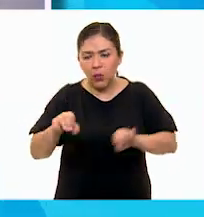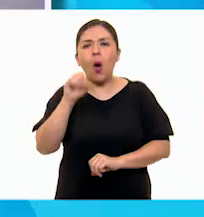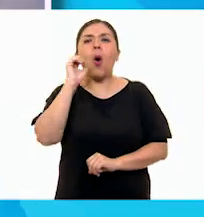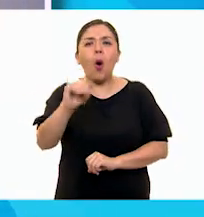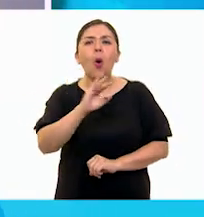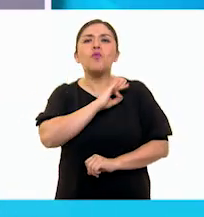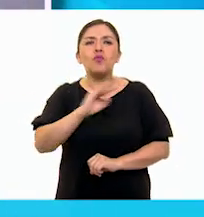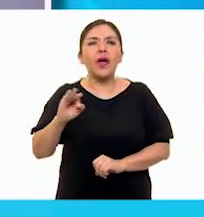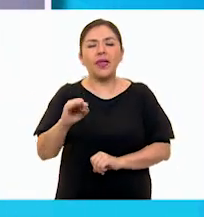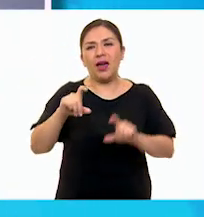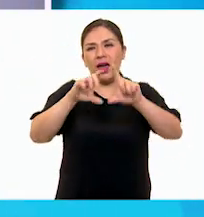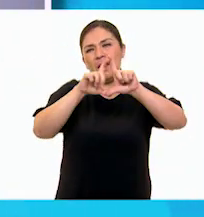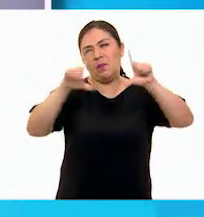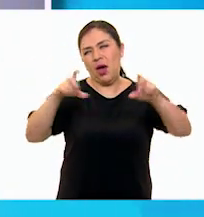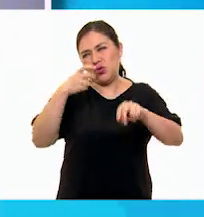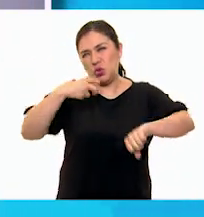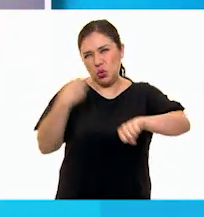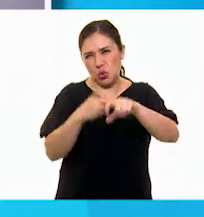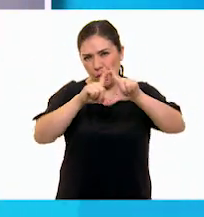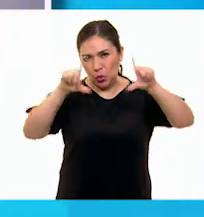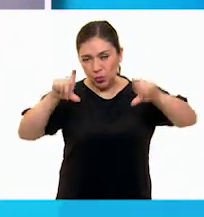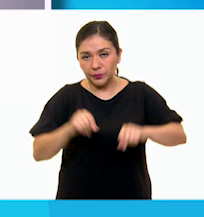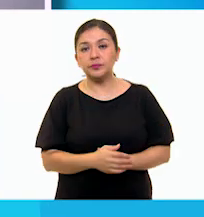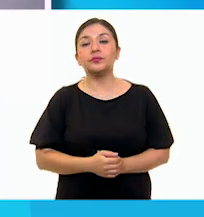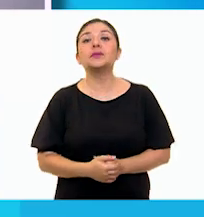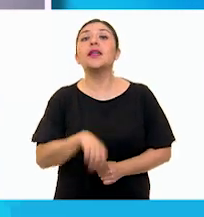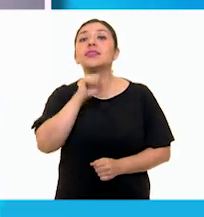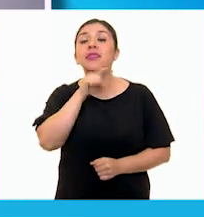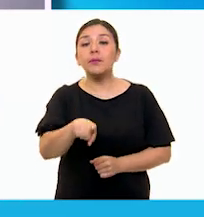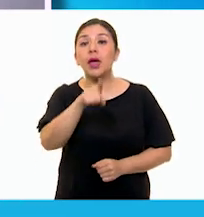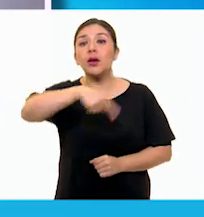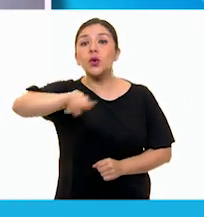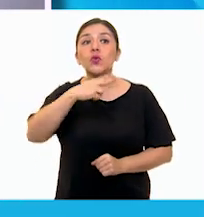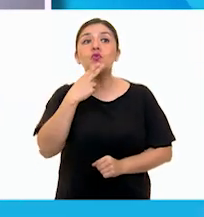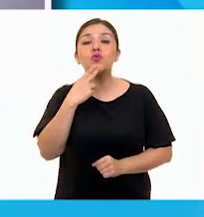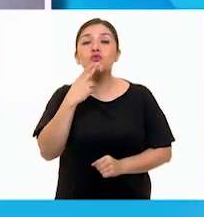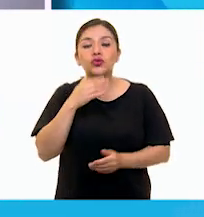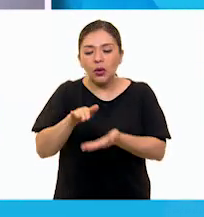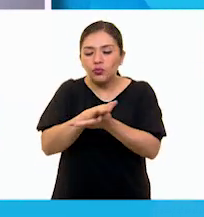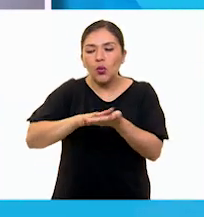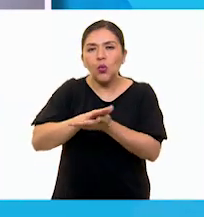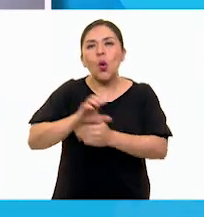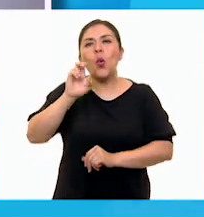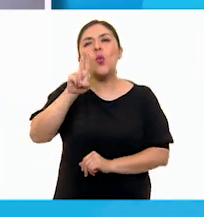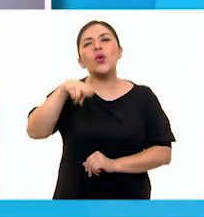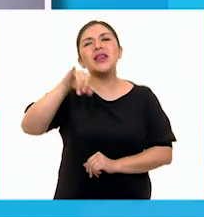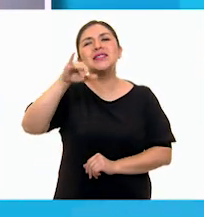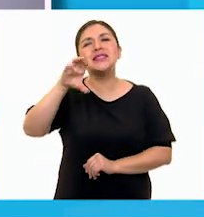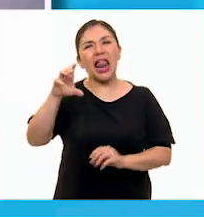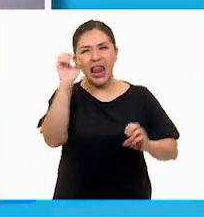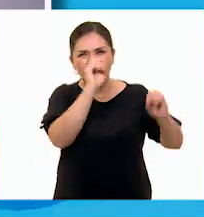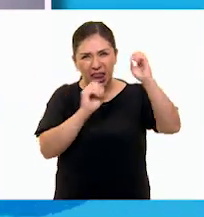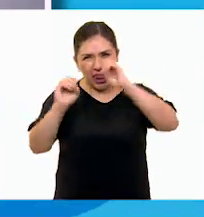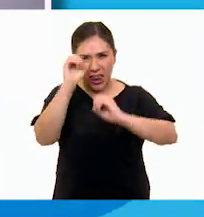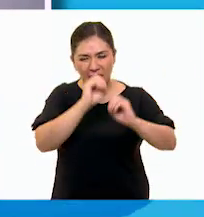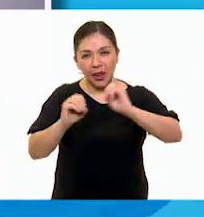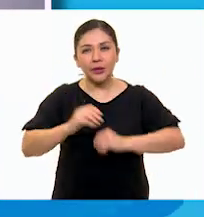pueden ser en maqueta. También vamos a ocupar bolitas de unicel o icopor,